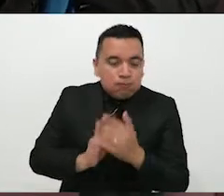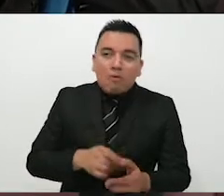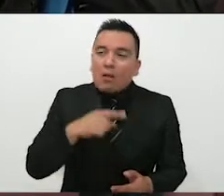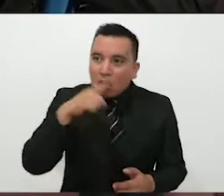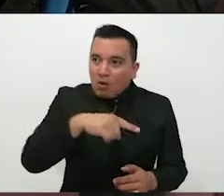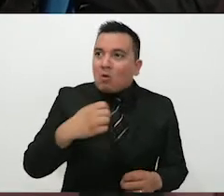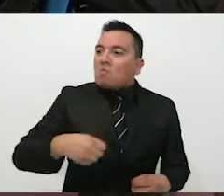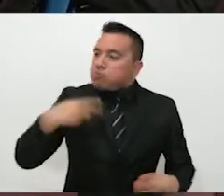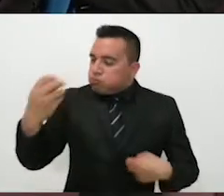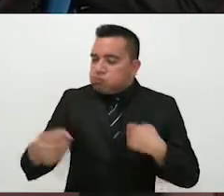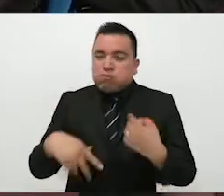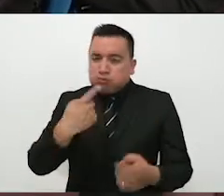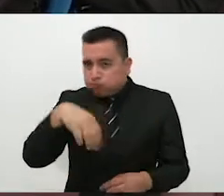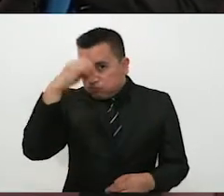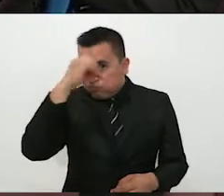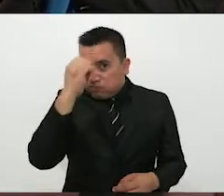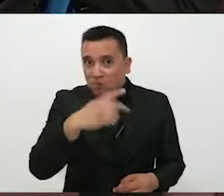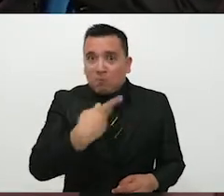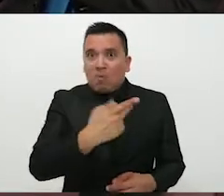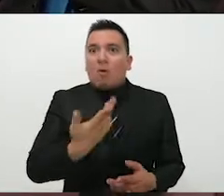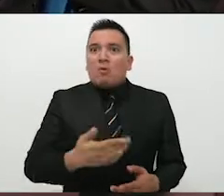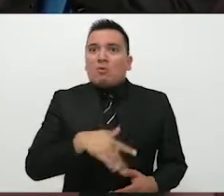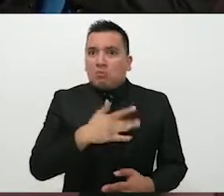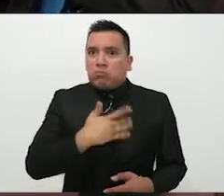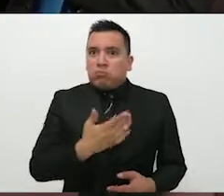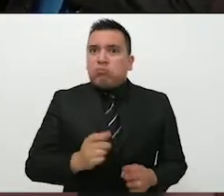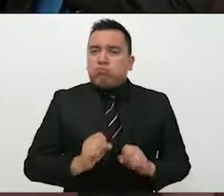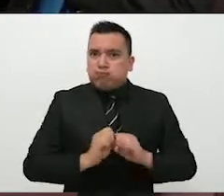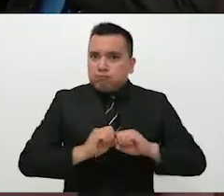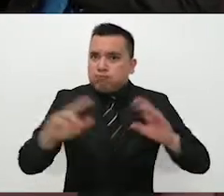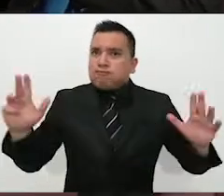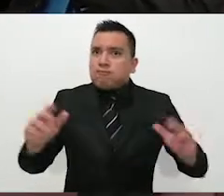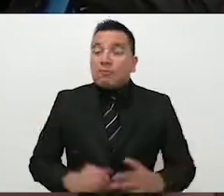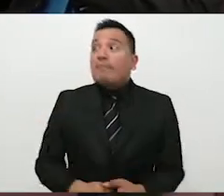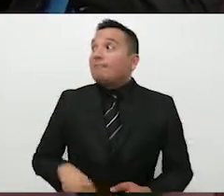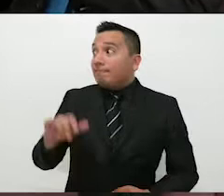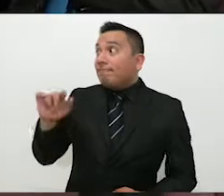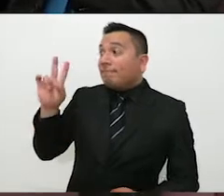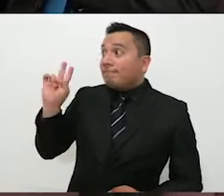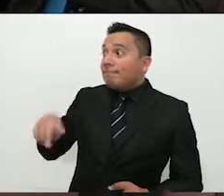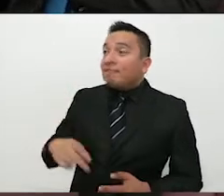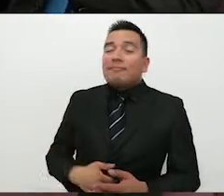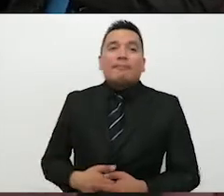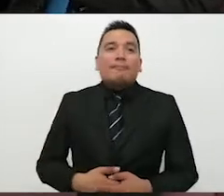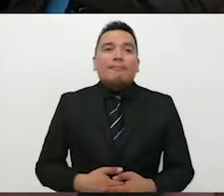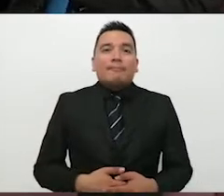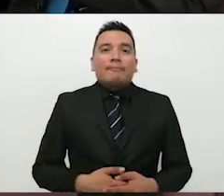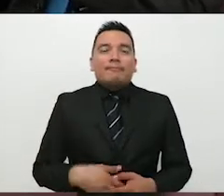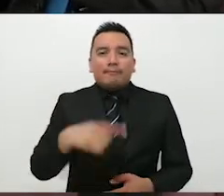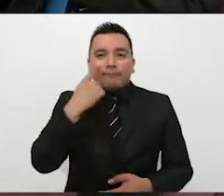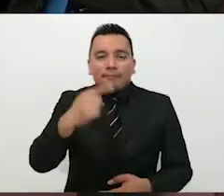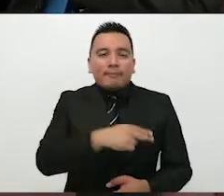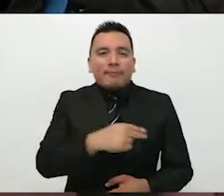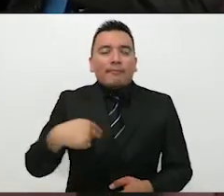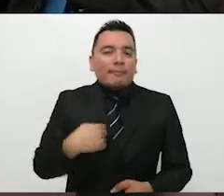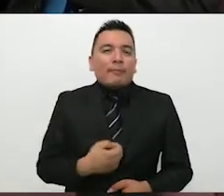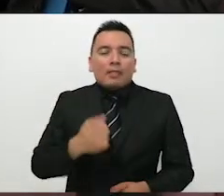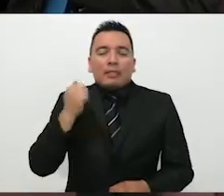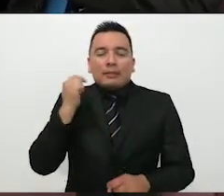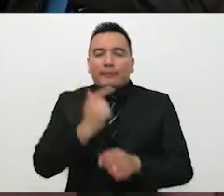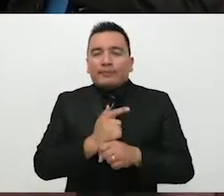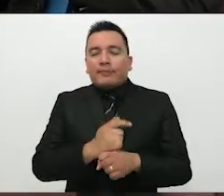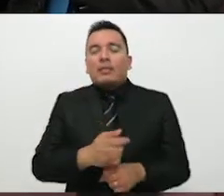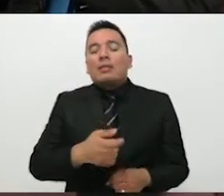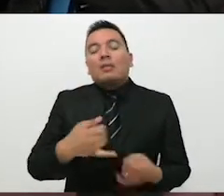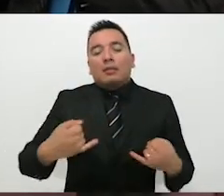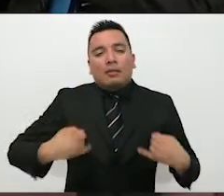lo general son con un sustento, es decir, están bien fundamentadas. Así es. Mira, nosotros ahorita nos enfrentamos a generaciones